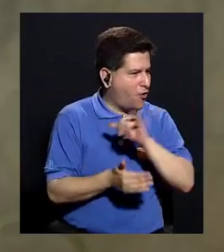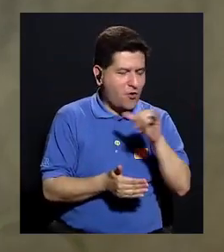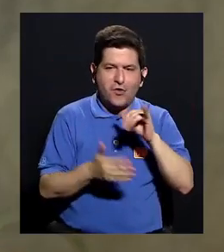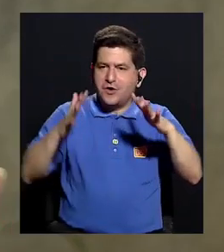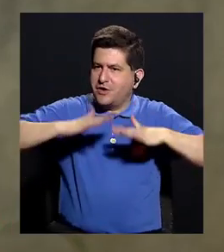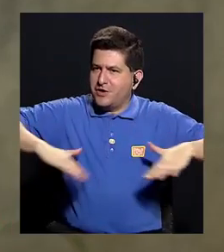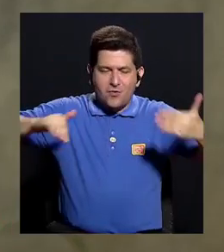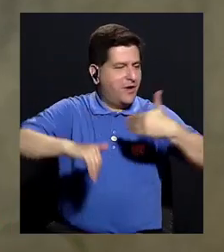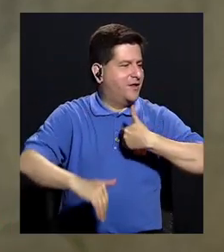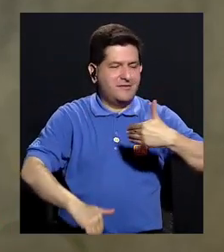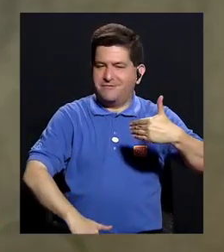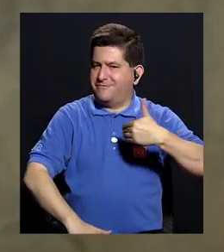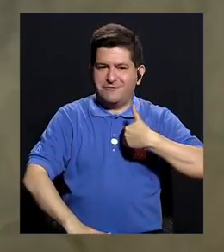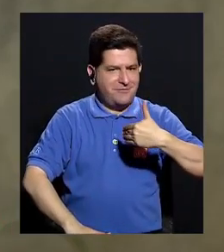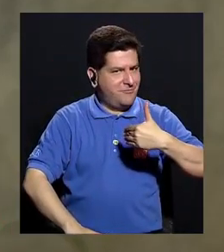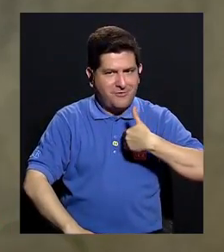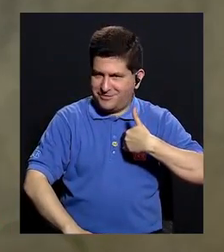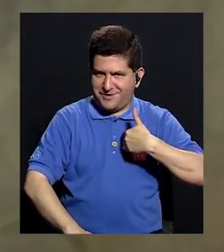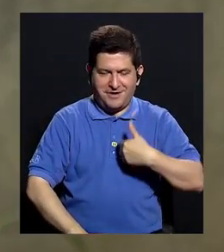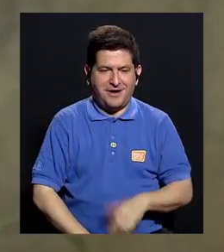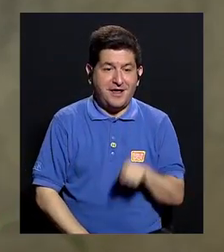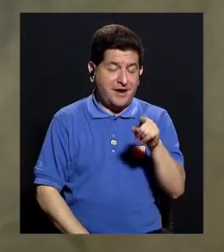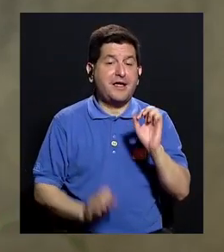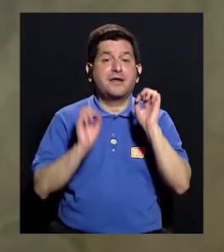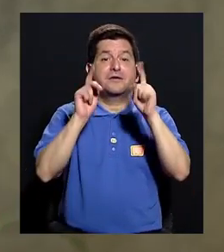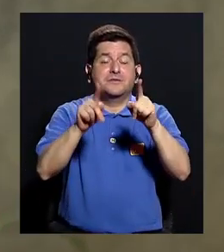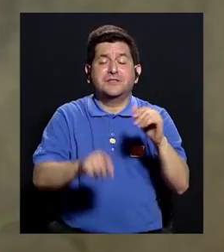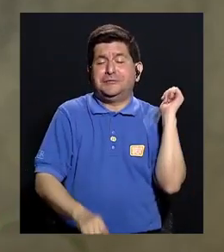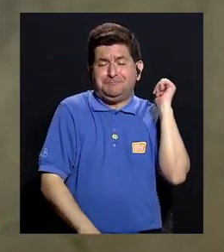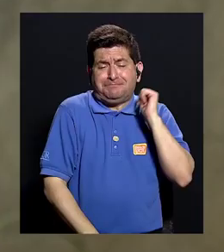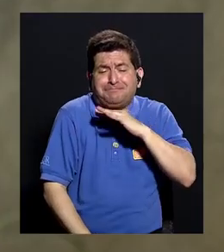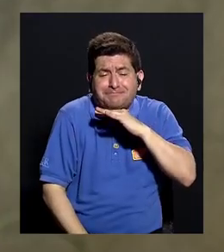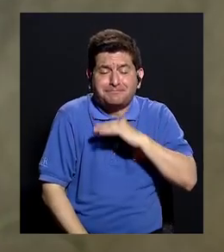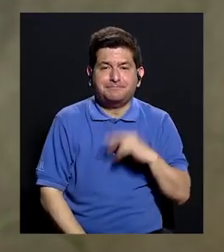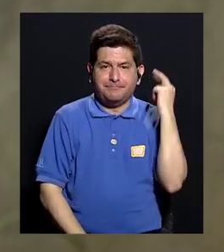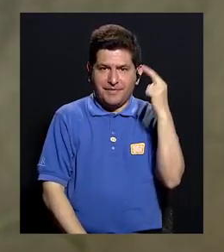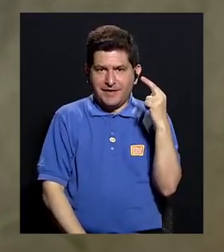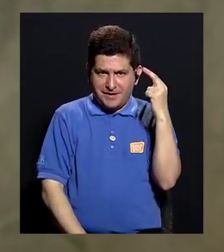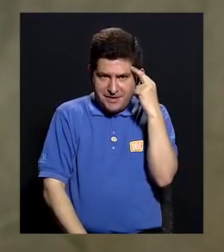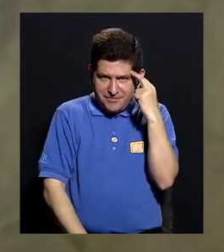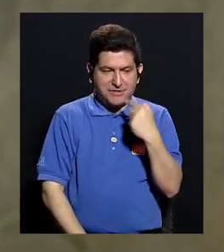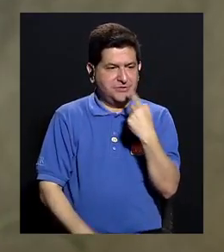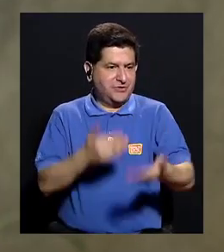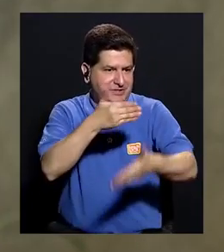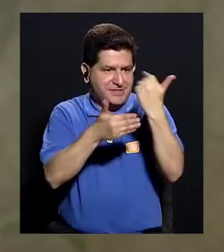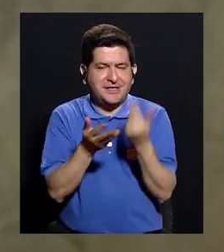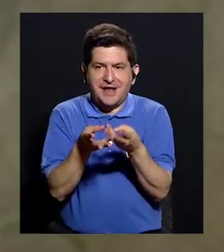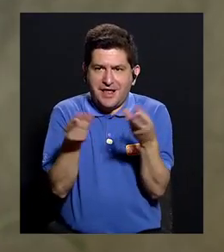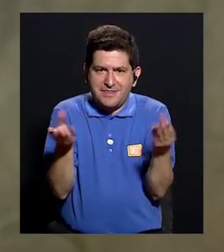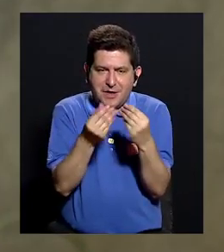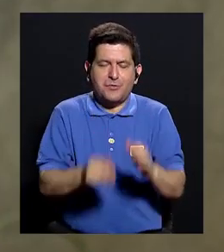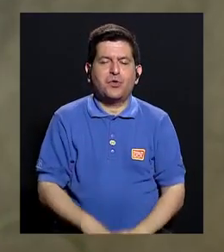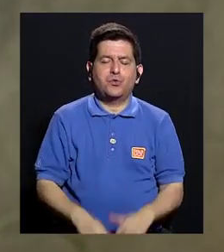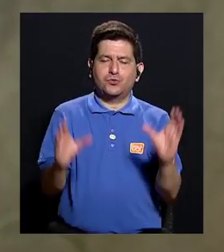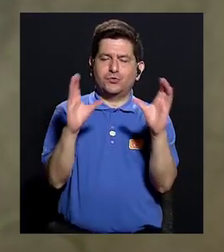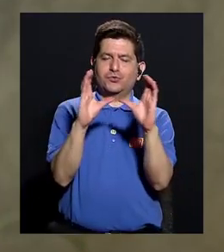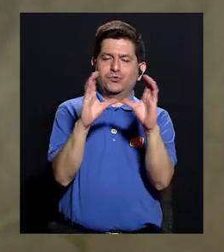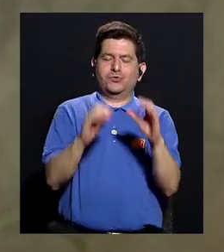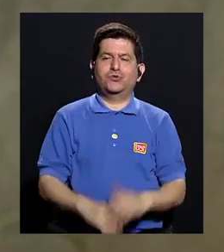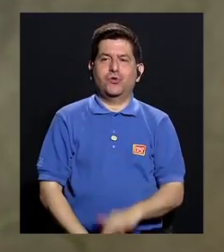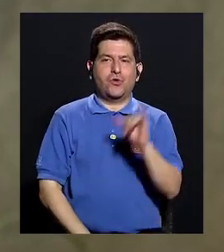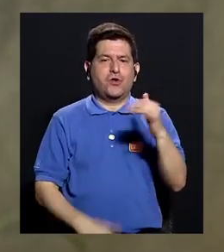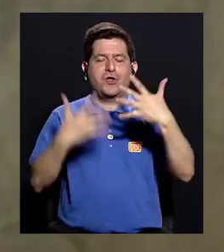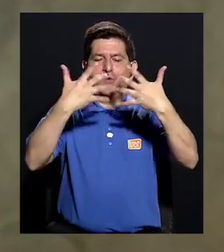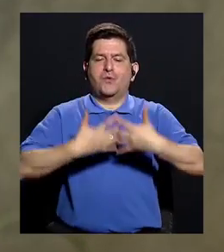limpiar, sino también que en el ambiente no tenga esa posibilidad de contaminación y de ahí la raíz que les decía que también el producto sea certificado